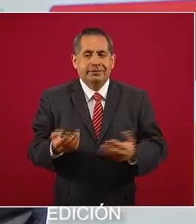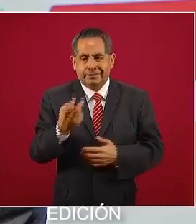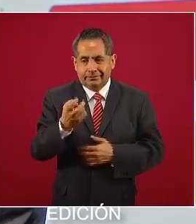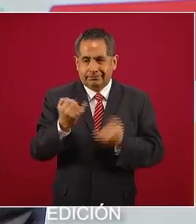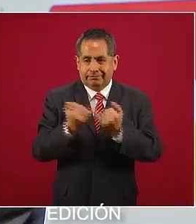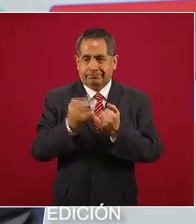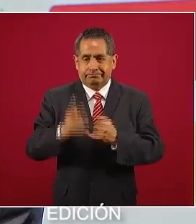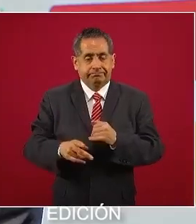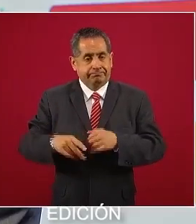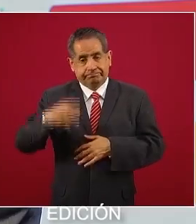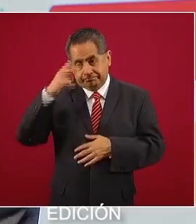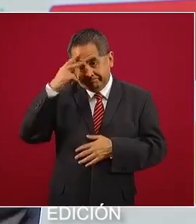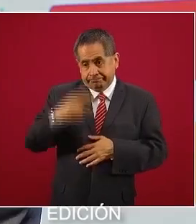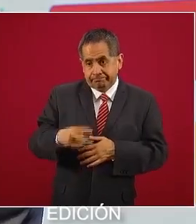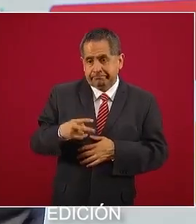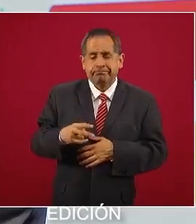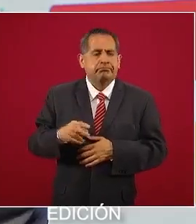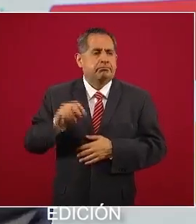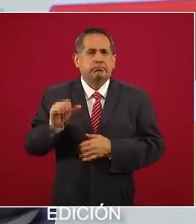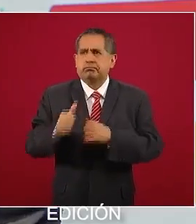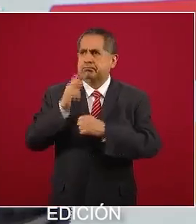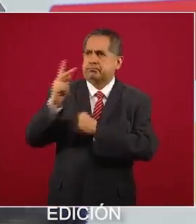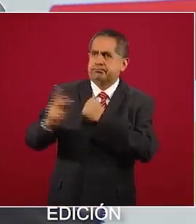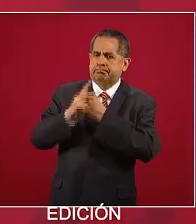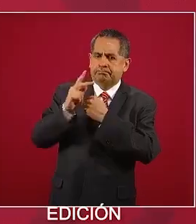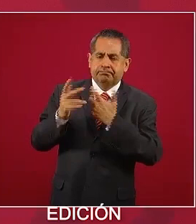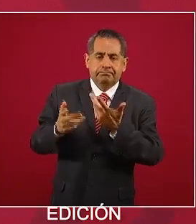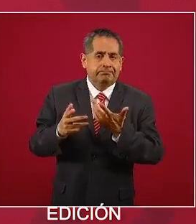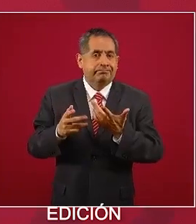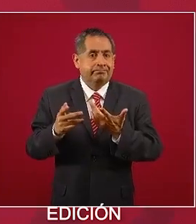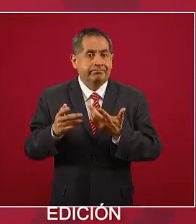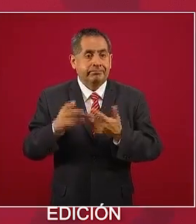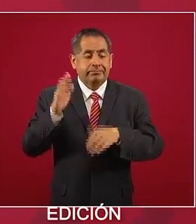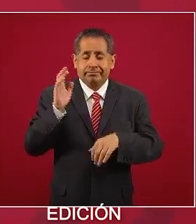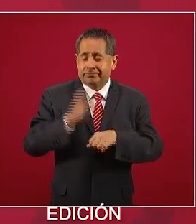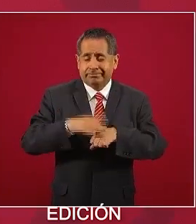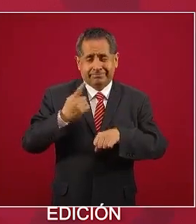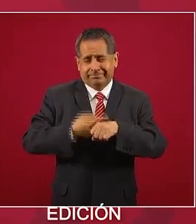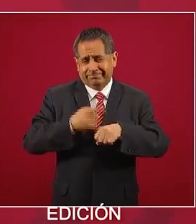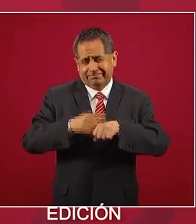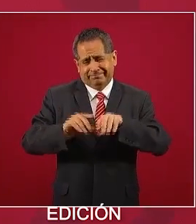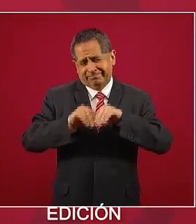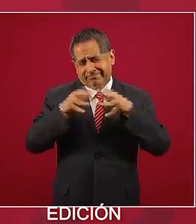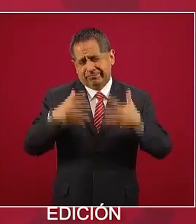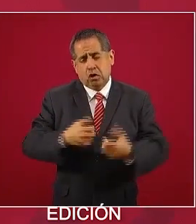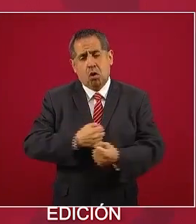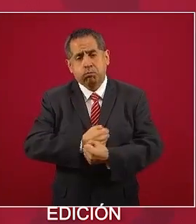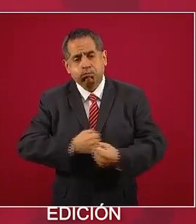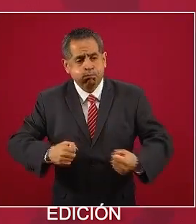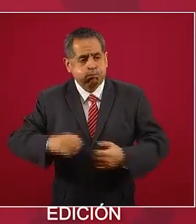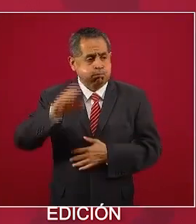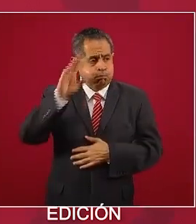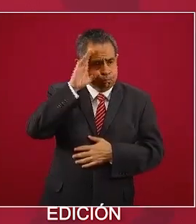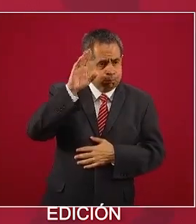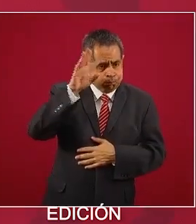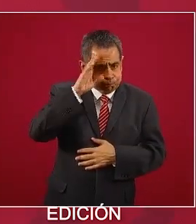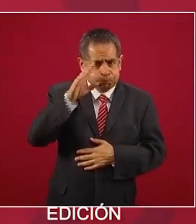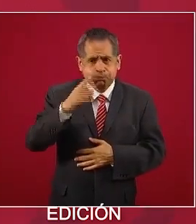igual que en otros países, sobre todo los países que tienen las más grandes epidemias de obesidad, sobrepeso, diabetes,